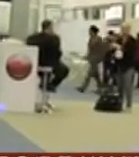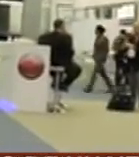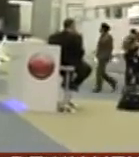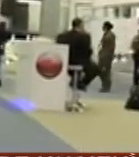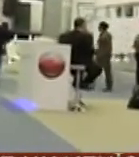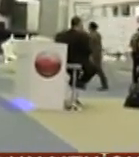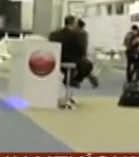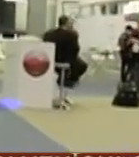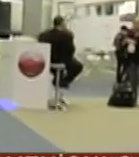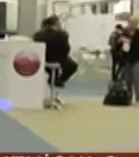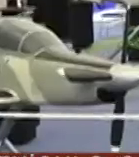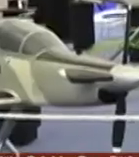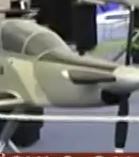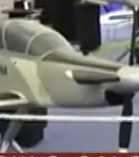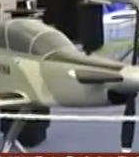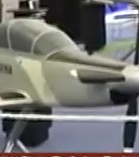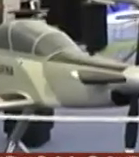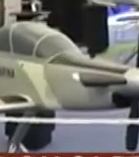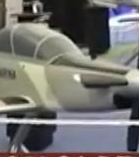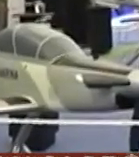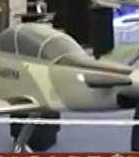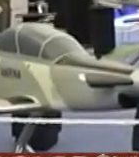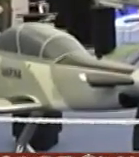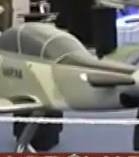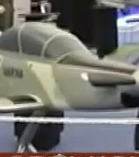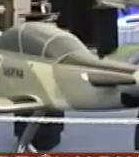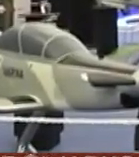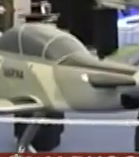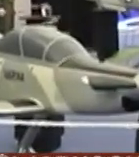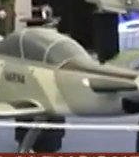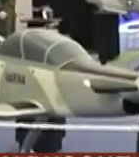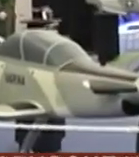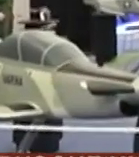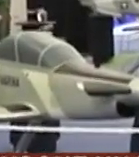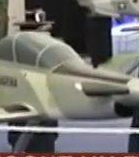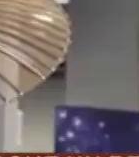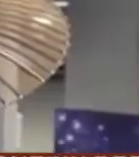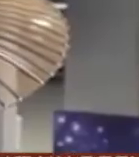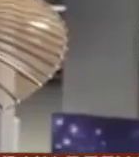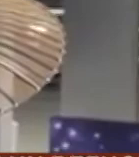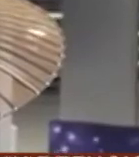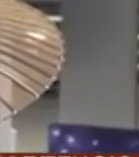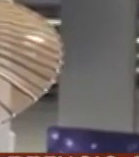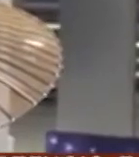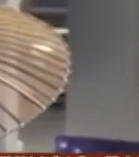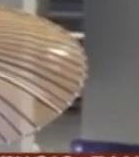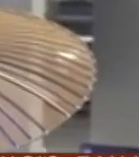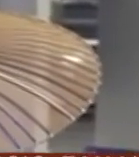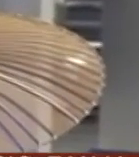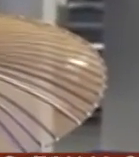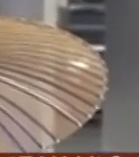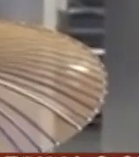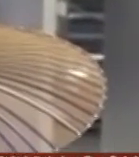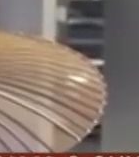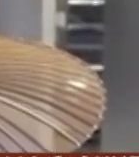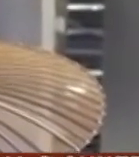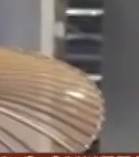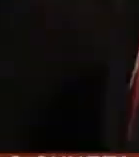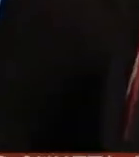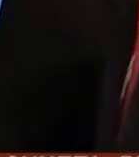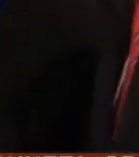agencias espaciales y UNAM Space obtuvieron el premio Hans von Mulao al desarrollar un rover de